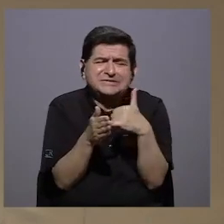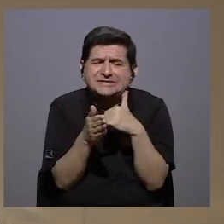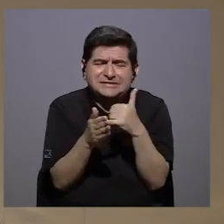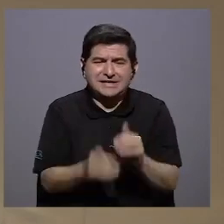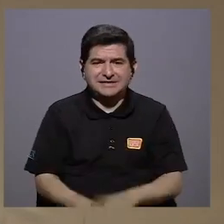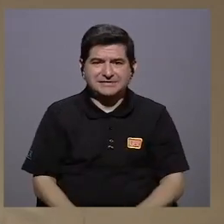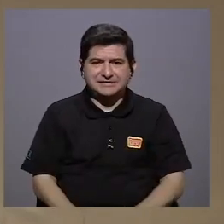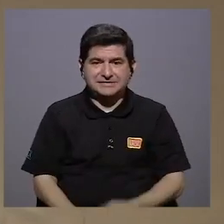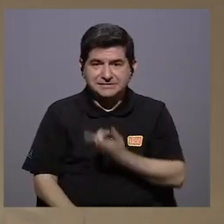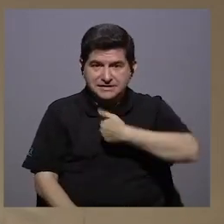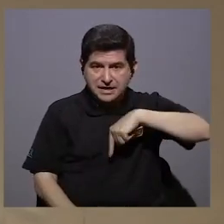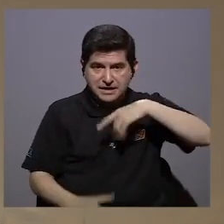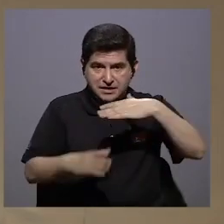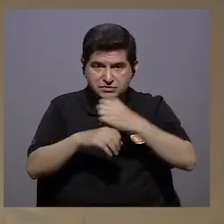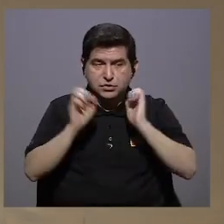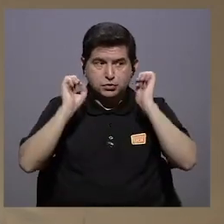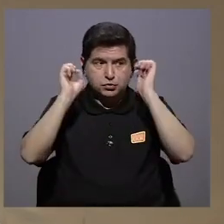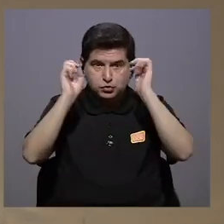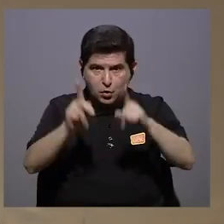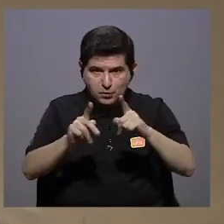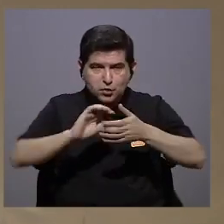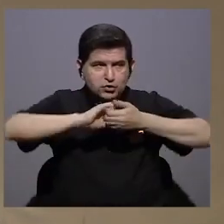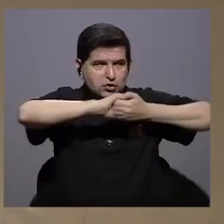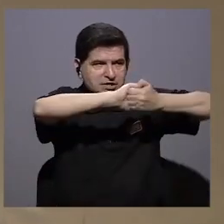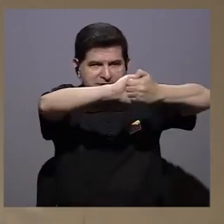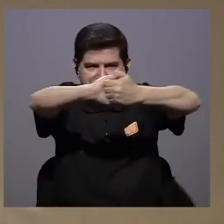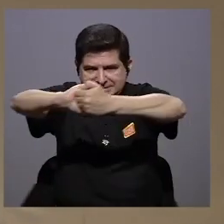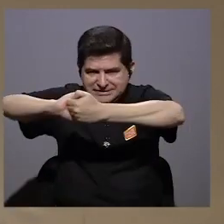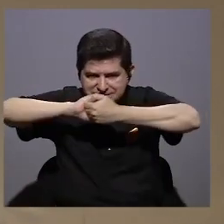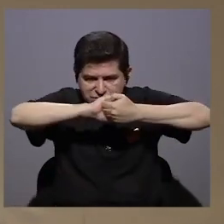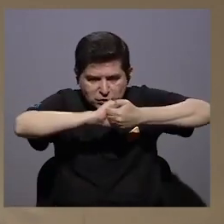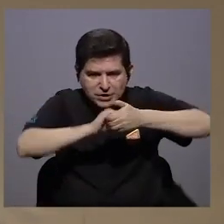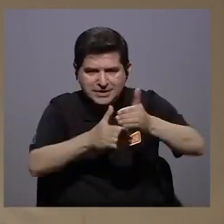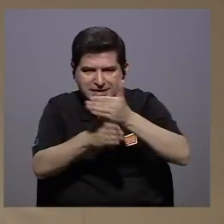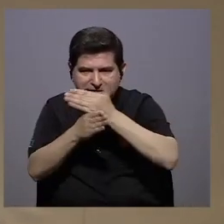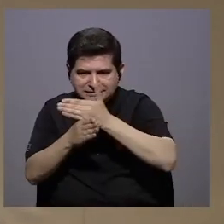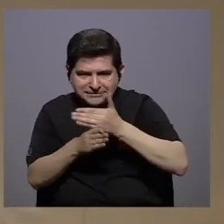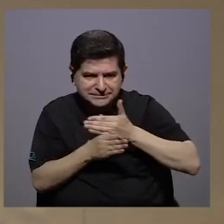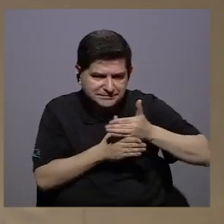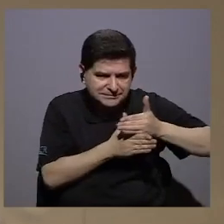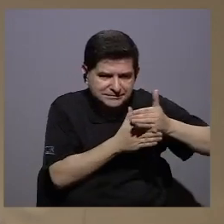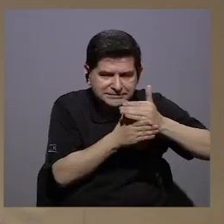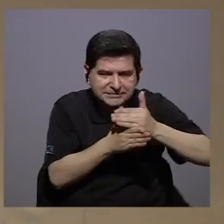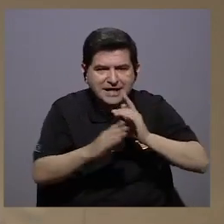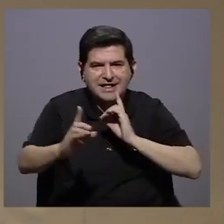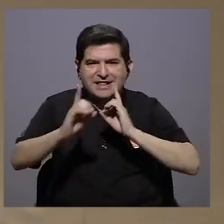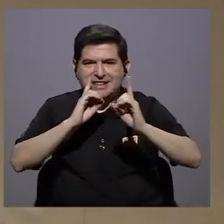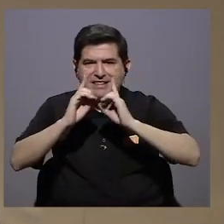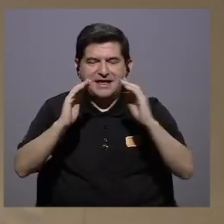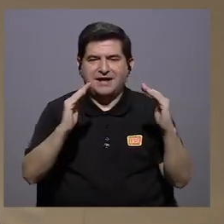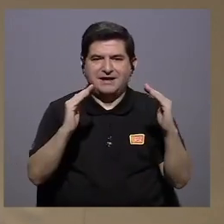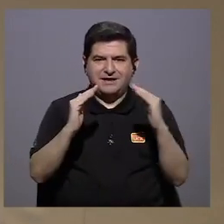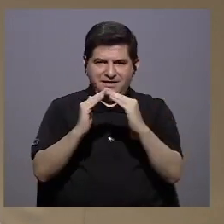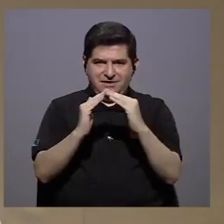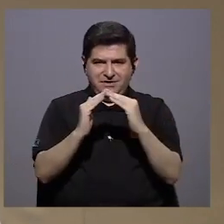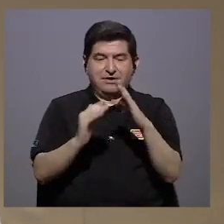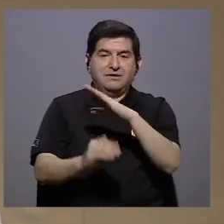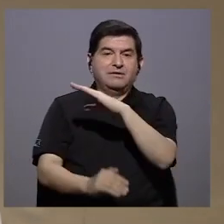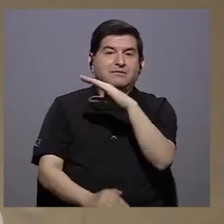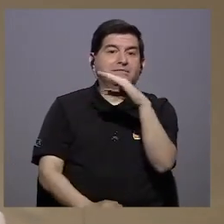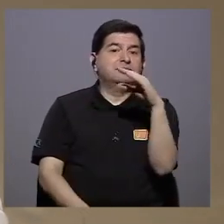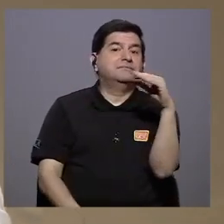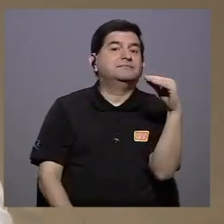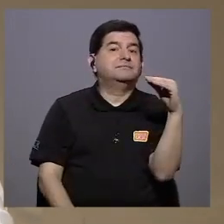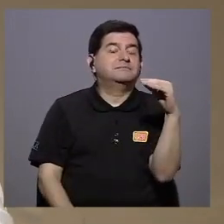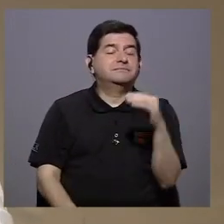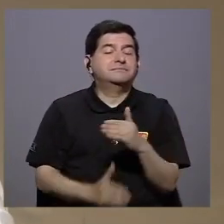el que hagamos posible la solidaridad el compartir el diálogo en casa e inclusive